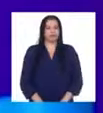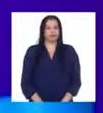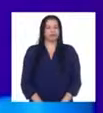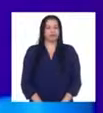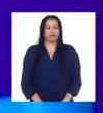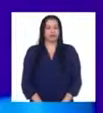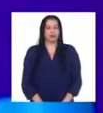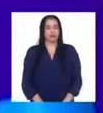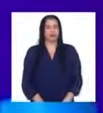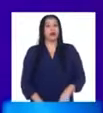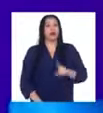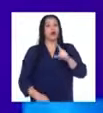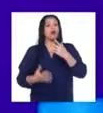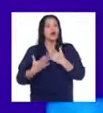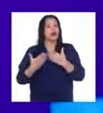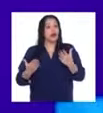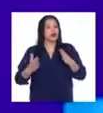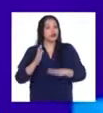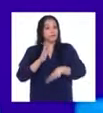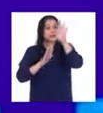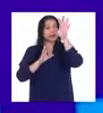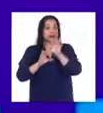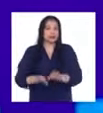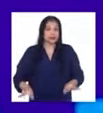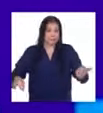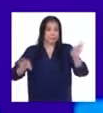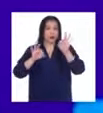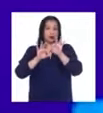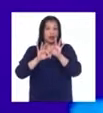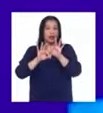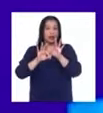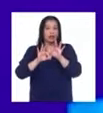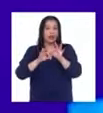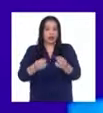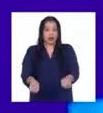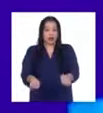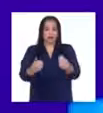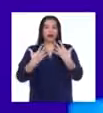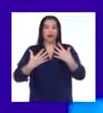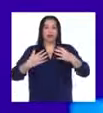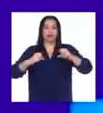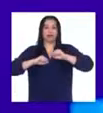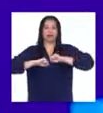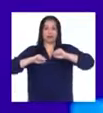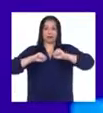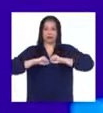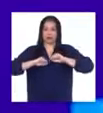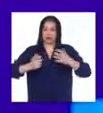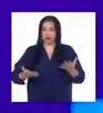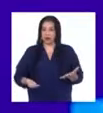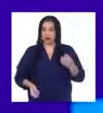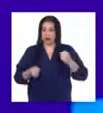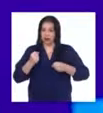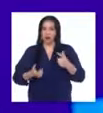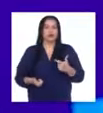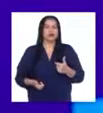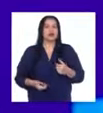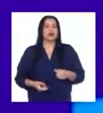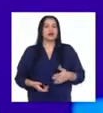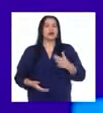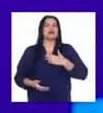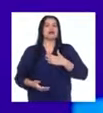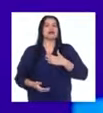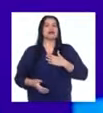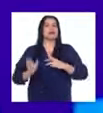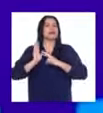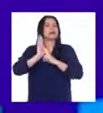Una de las cosas más grandes que me ha dado el deporte es correr por mi